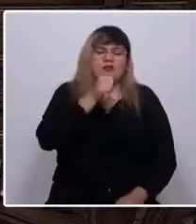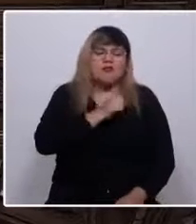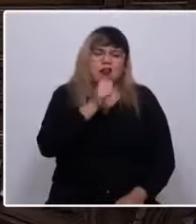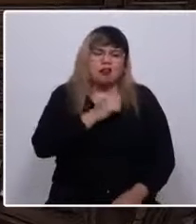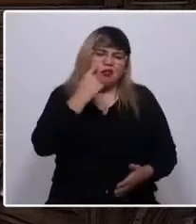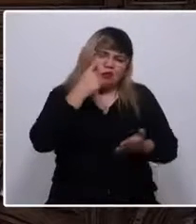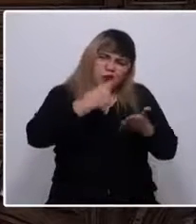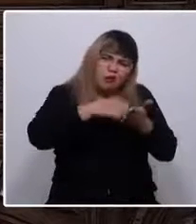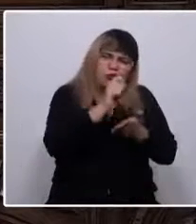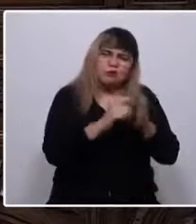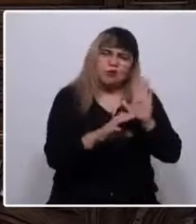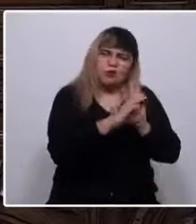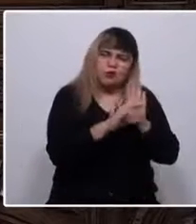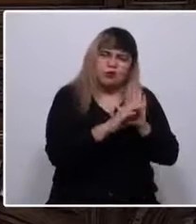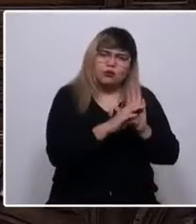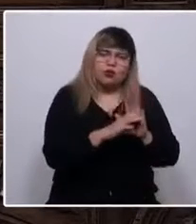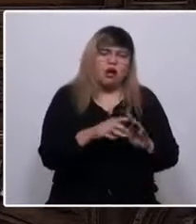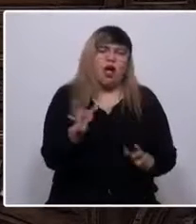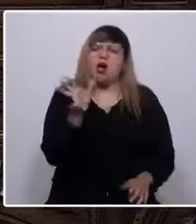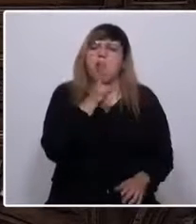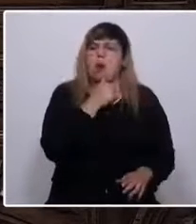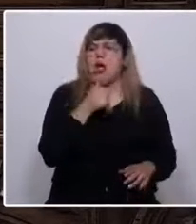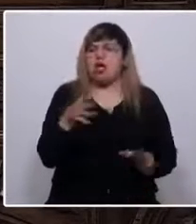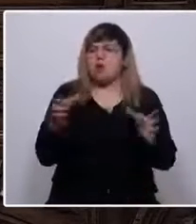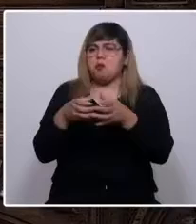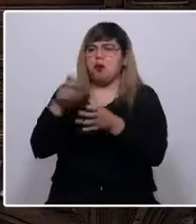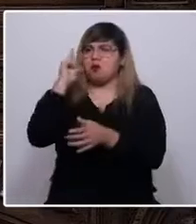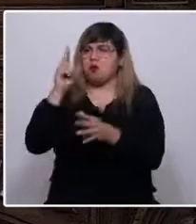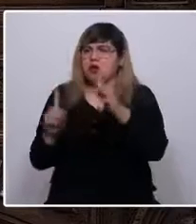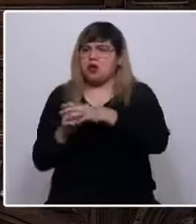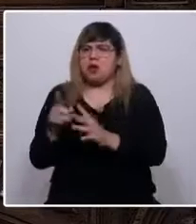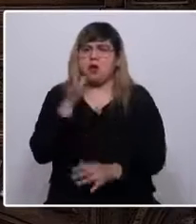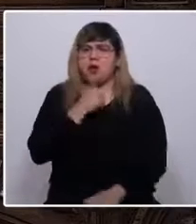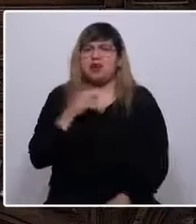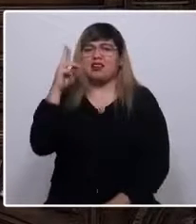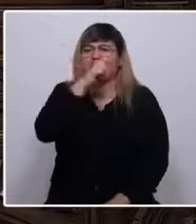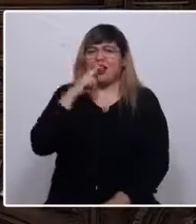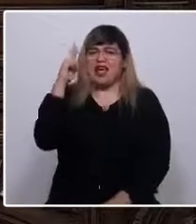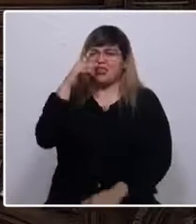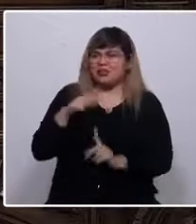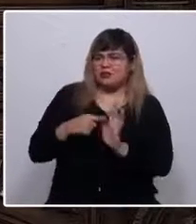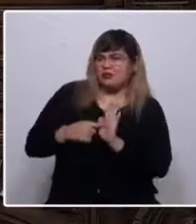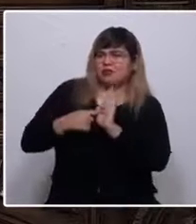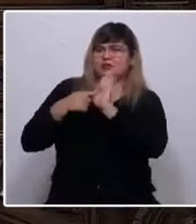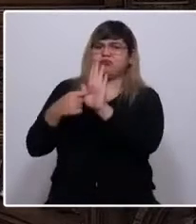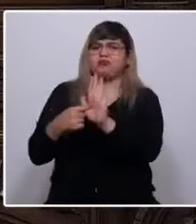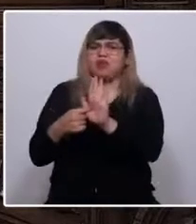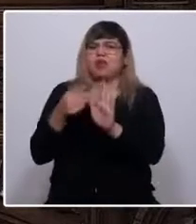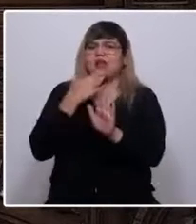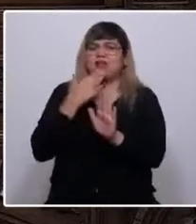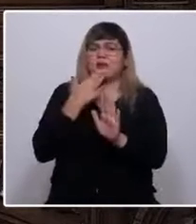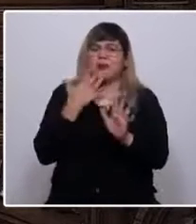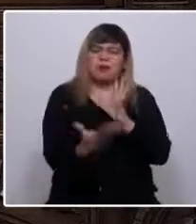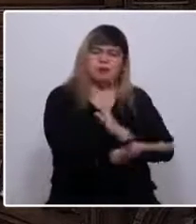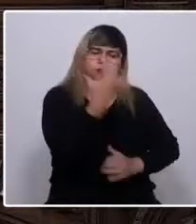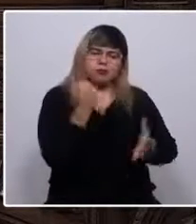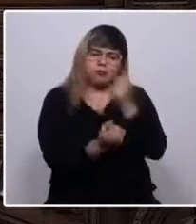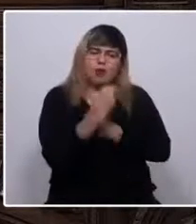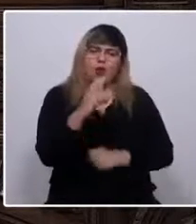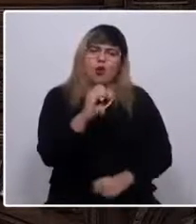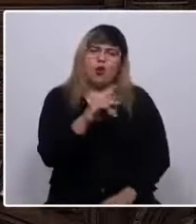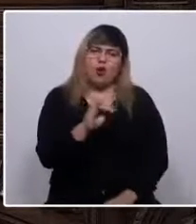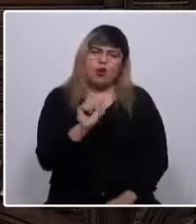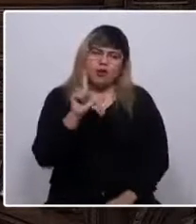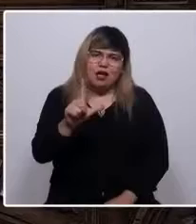constitucional niega su existencia, legitima al racismo y a la expropiación colonial y republicana